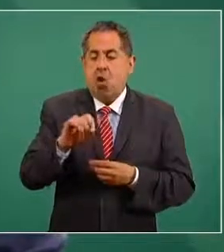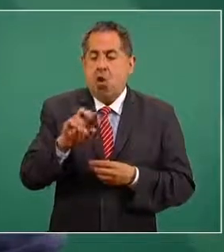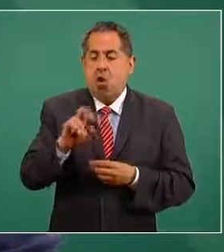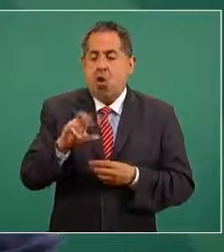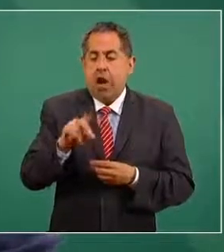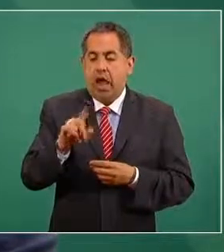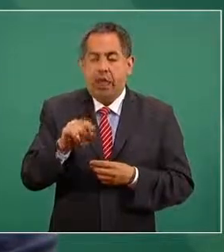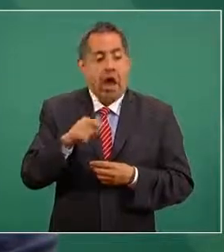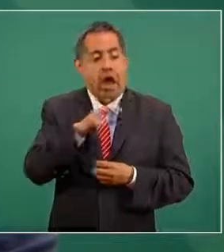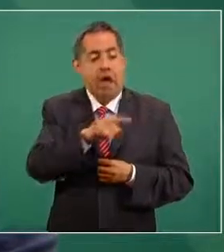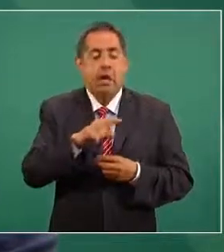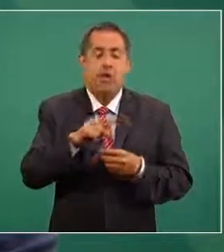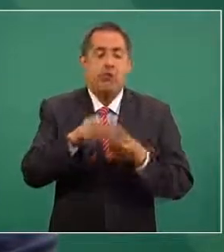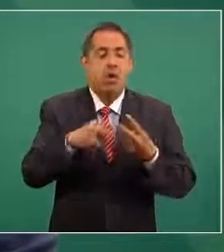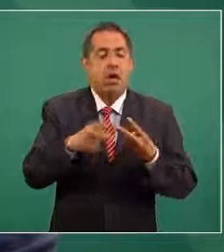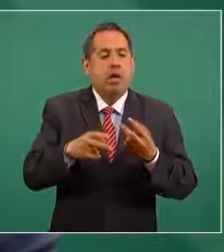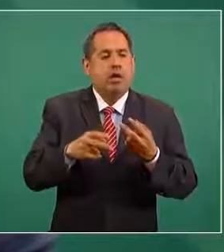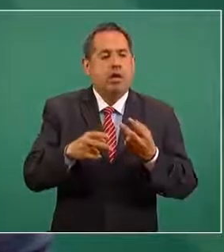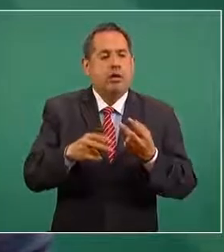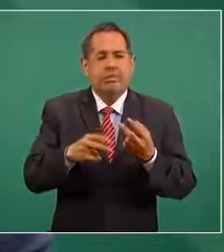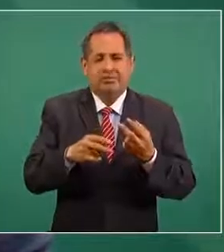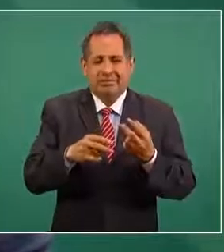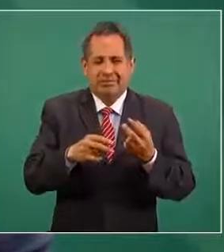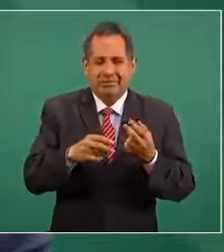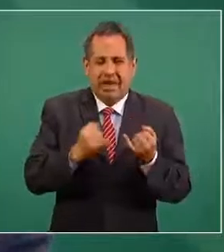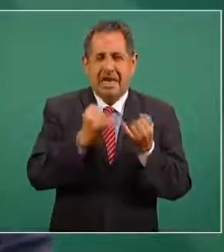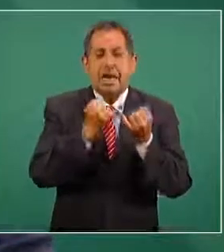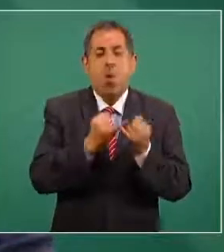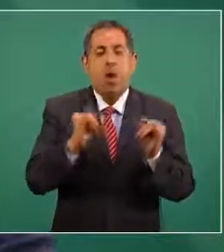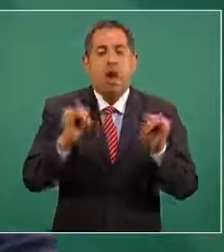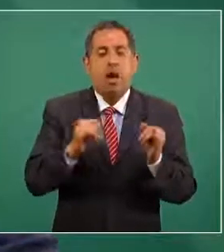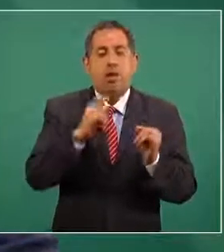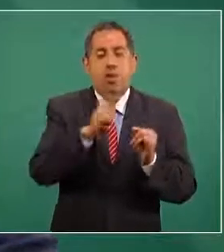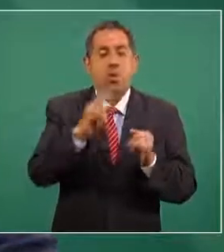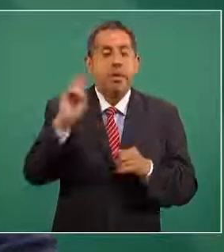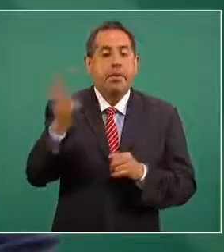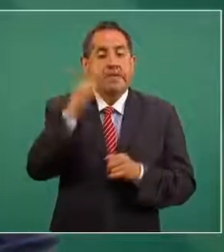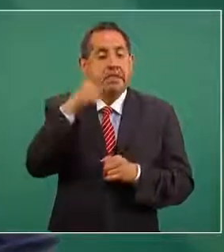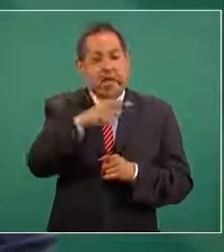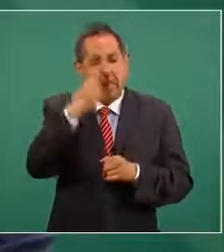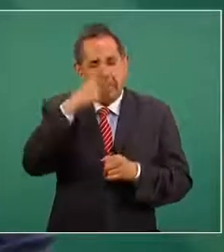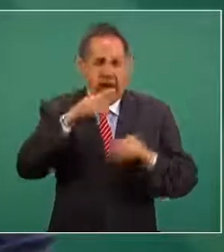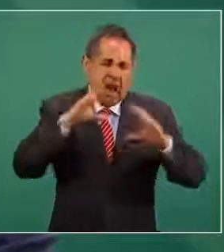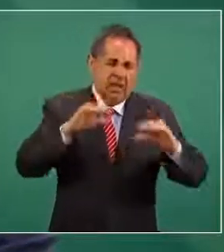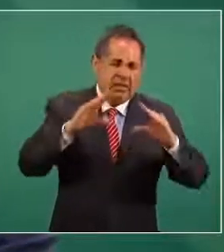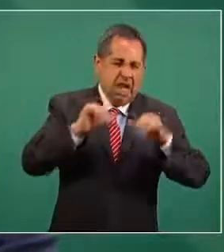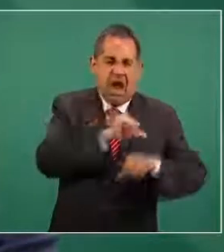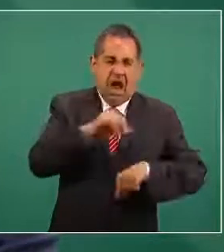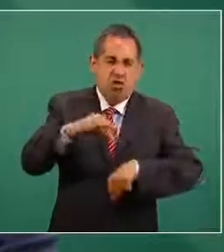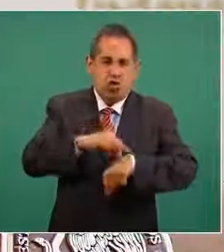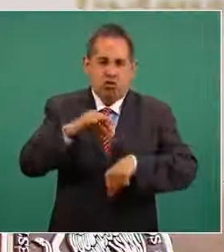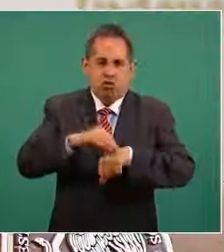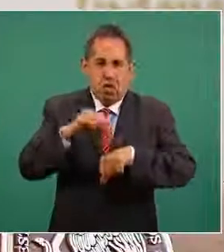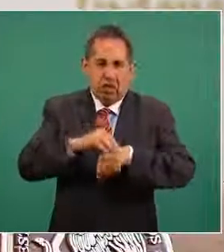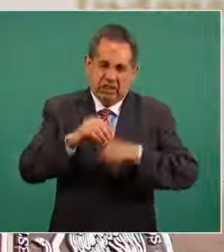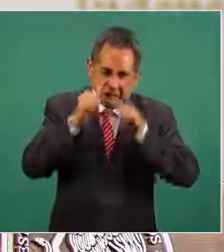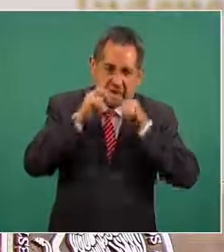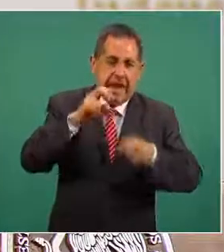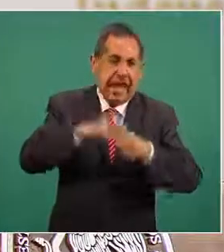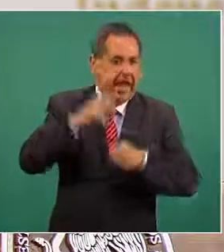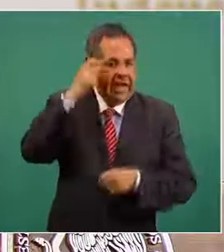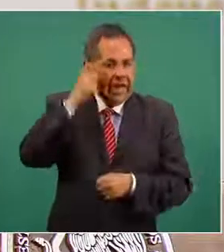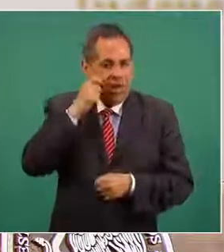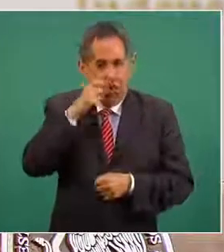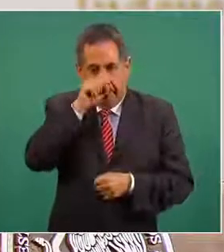a inaugurar una universidad que está dedicada a la formación de médicos en Guerrero